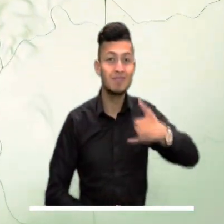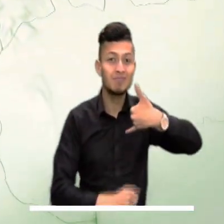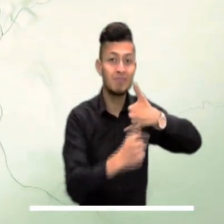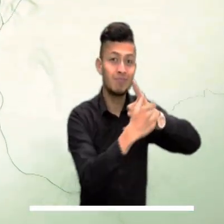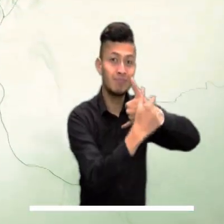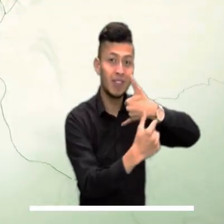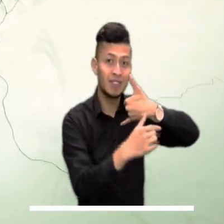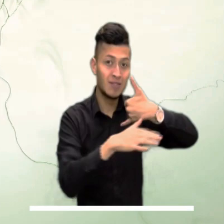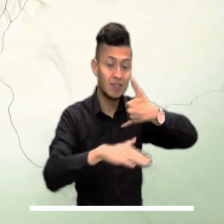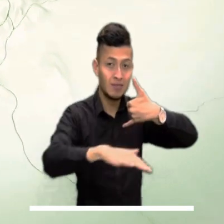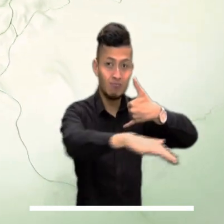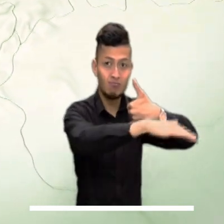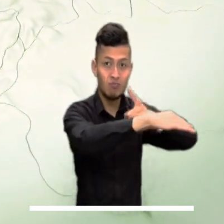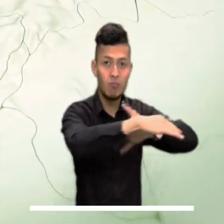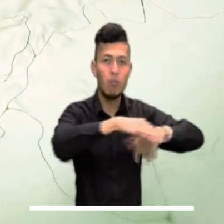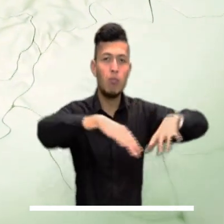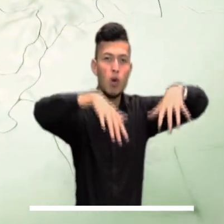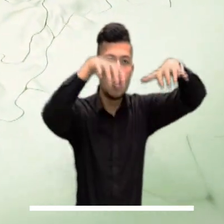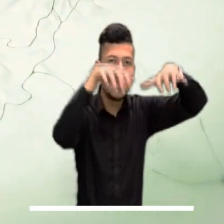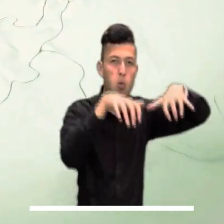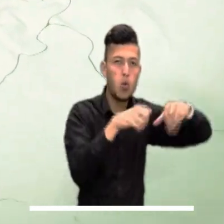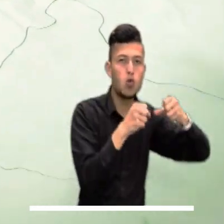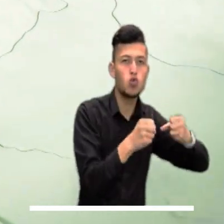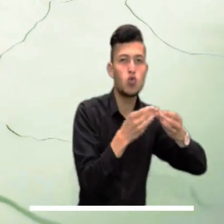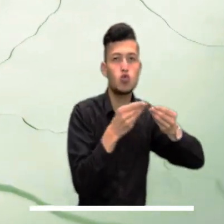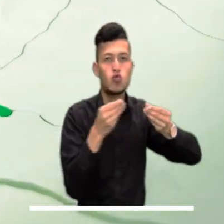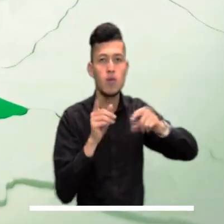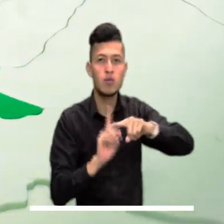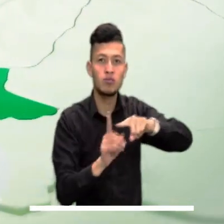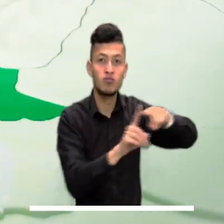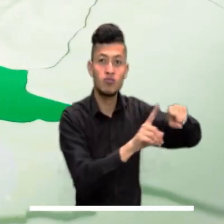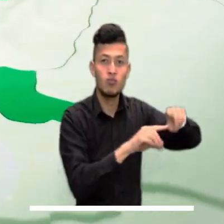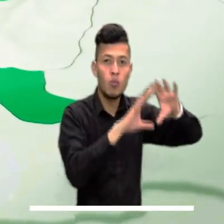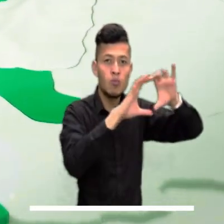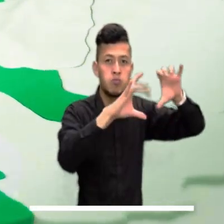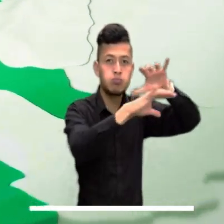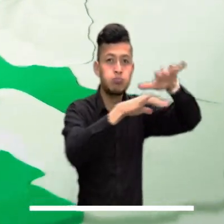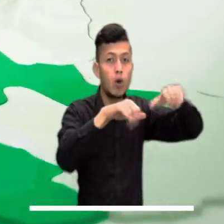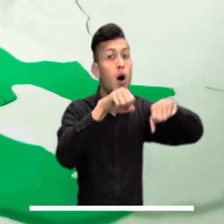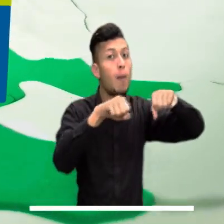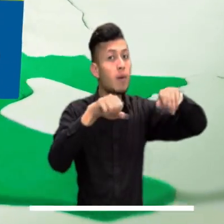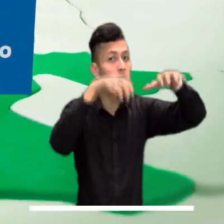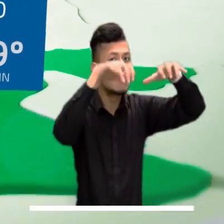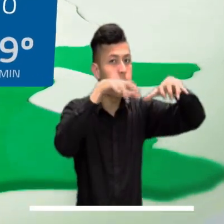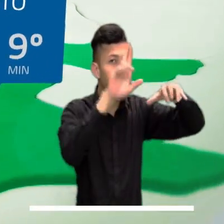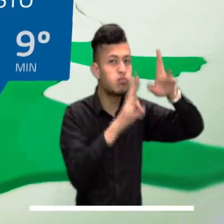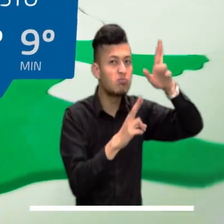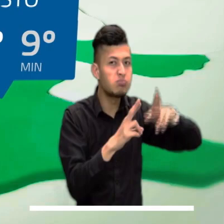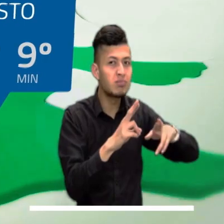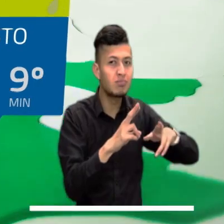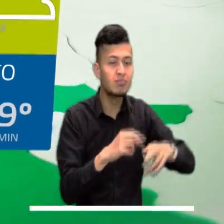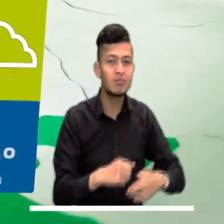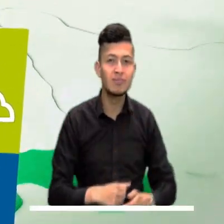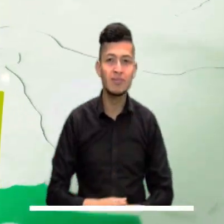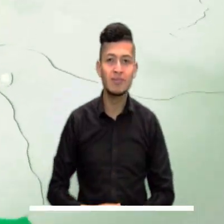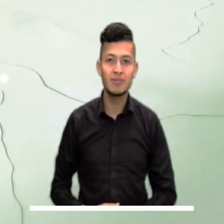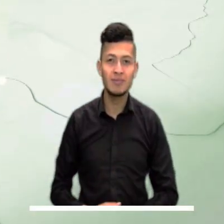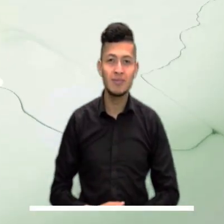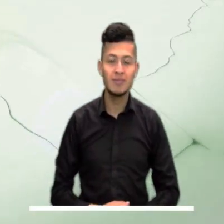Para el Pacífico tendremos cielo cubierto con precipitaciones de variada intensidad y posibilidad de actividad eléctrica.